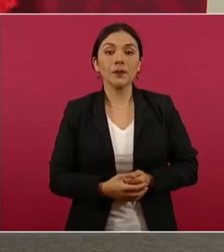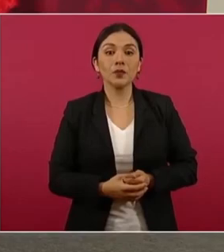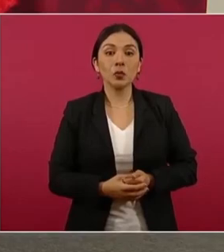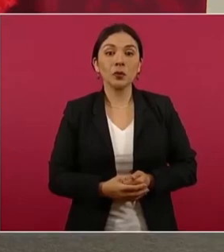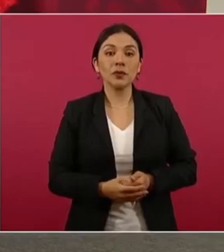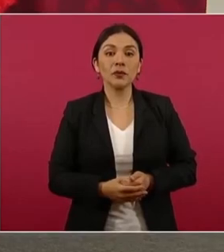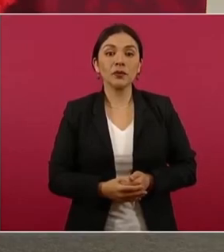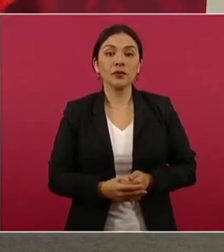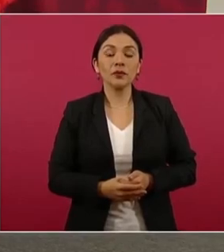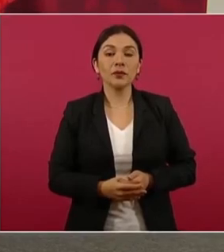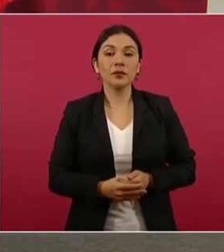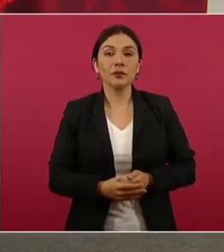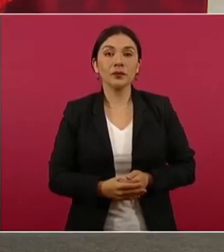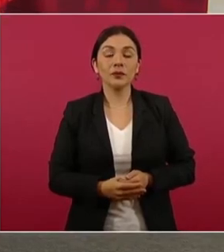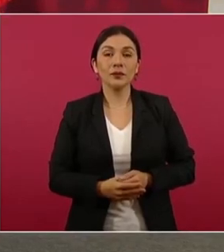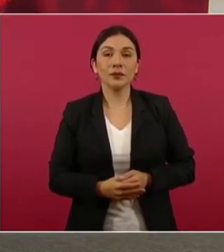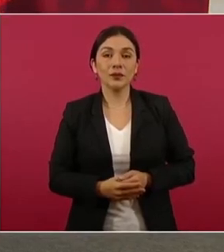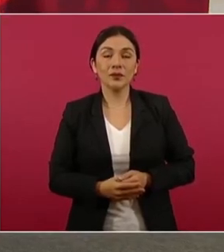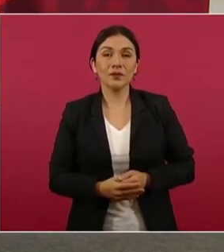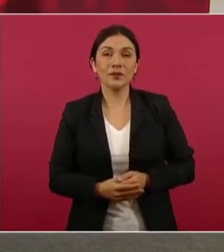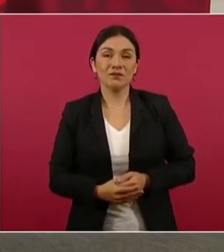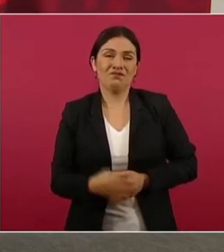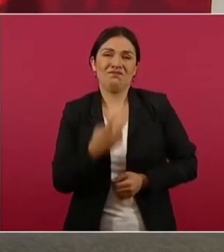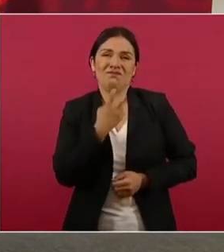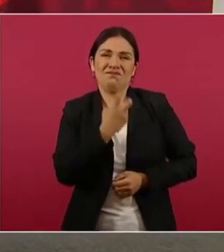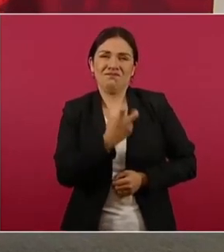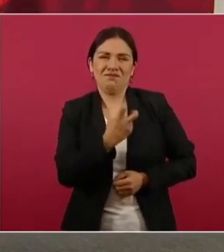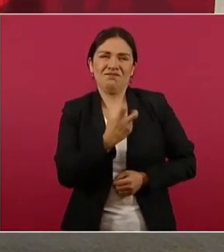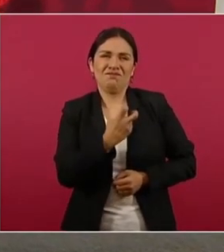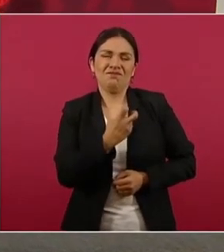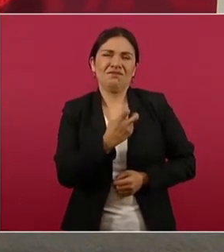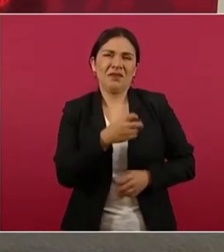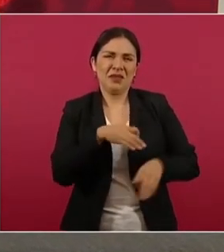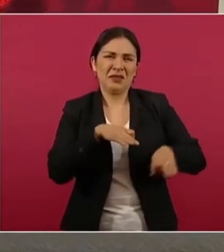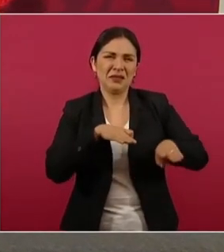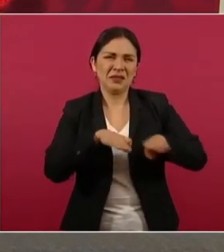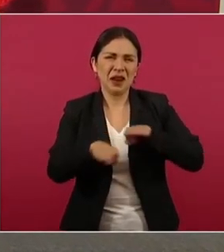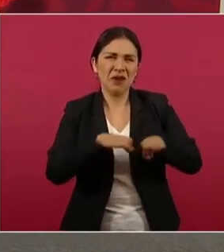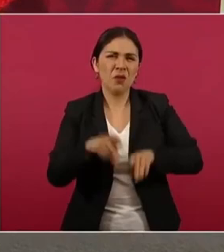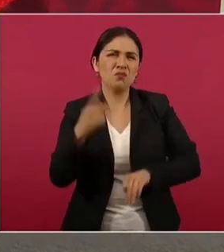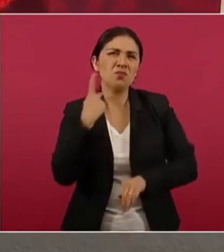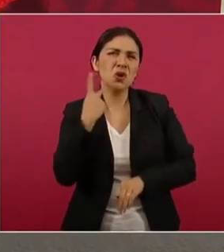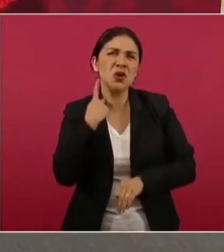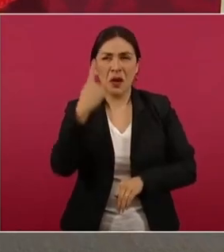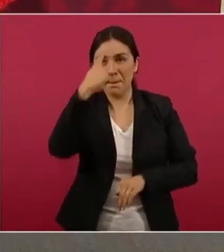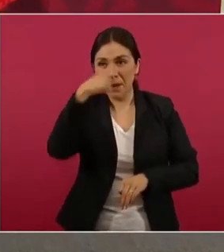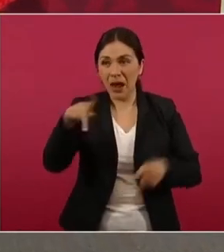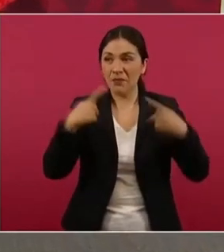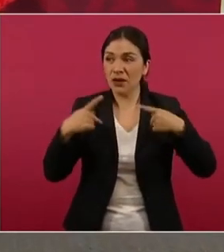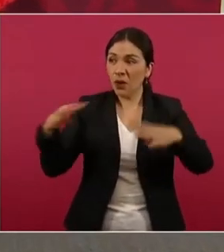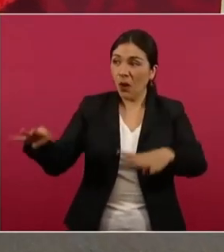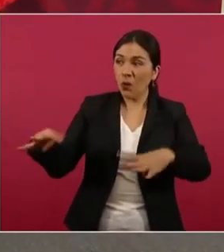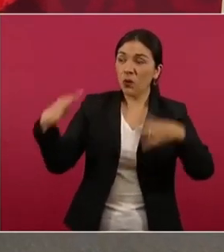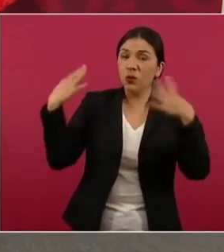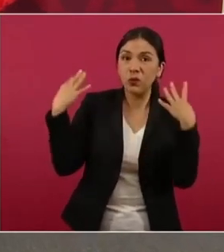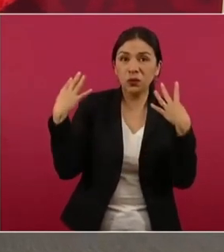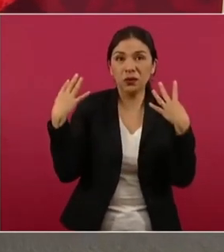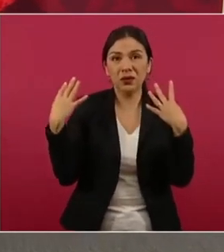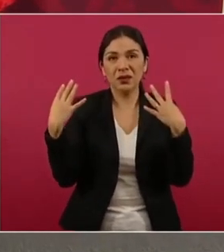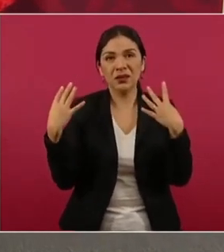Esa política de espectacularidad y